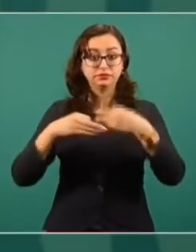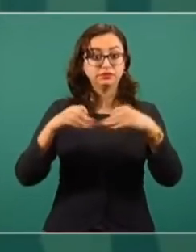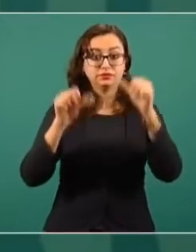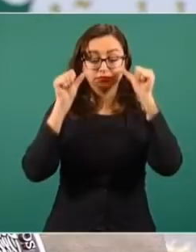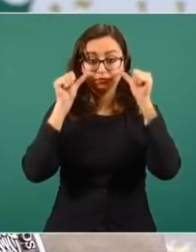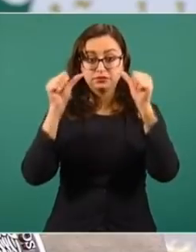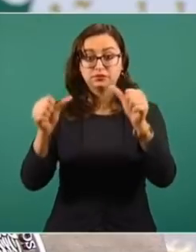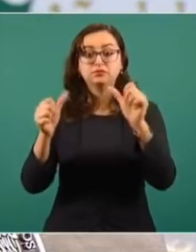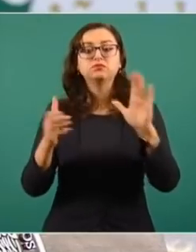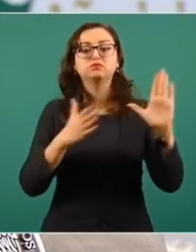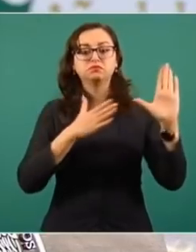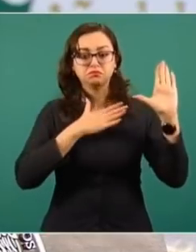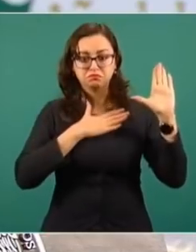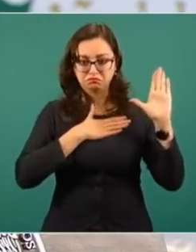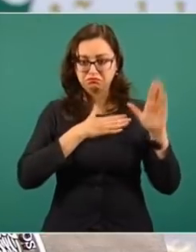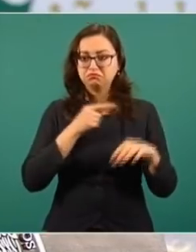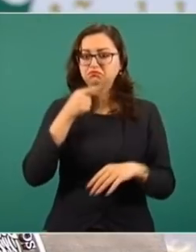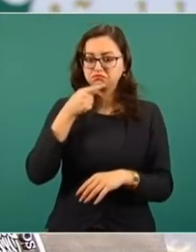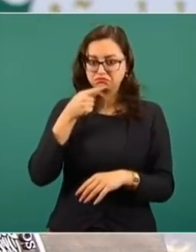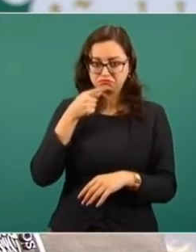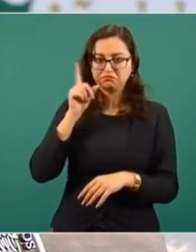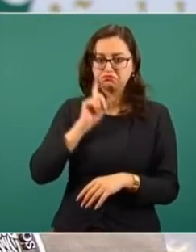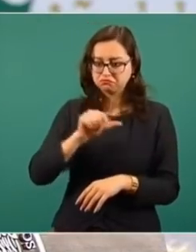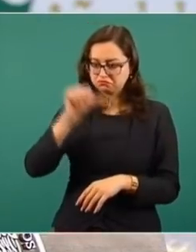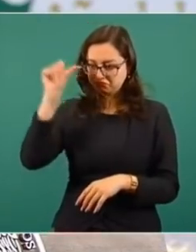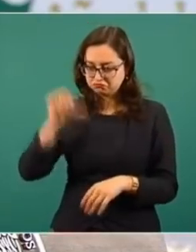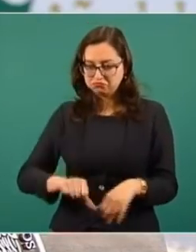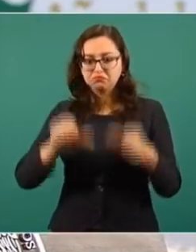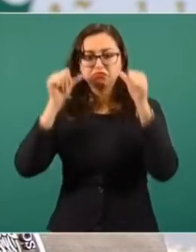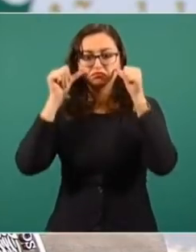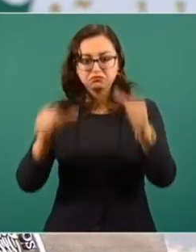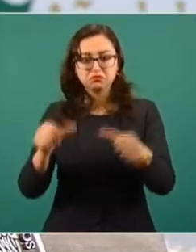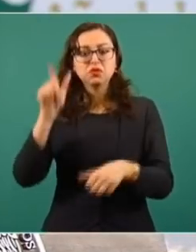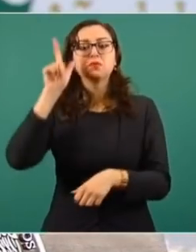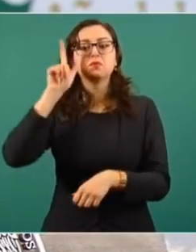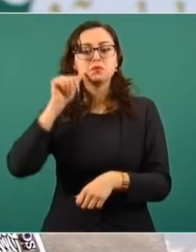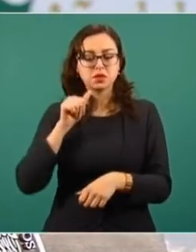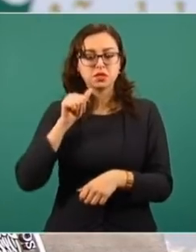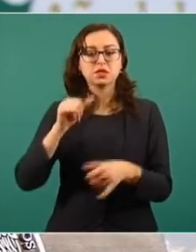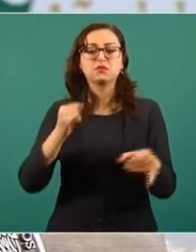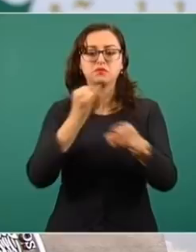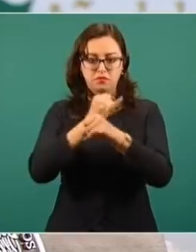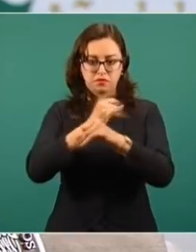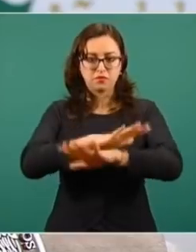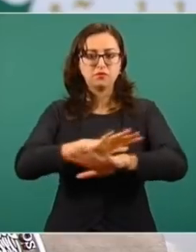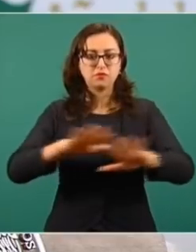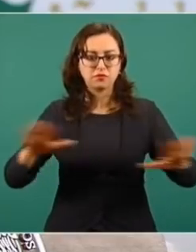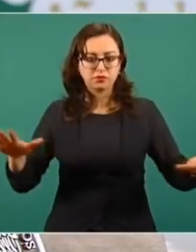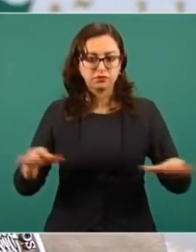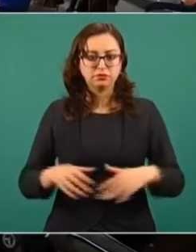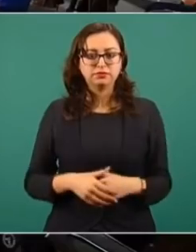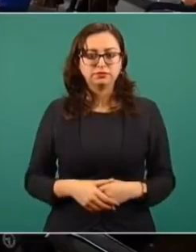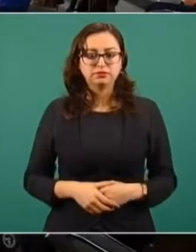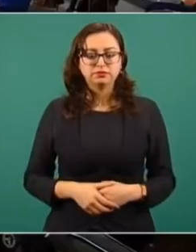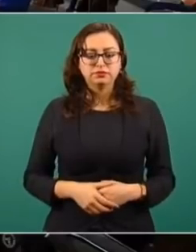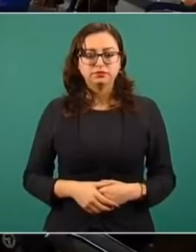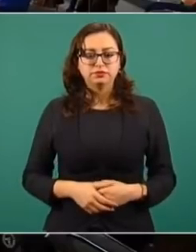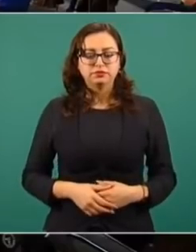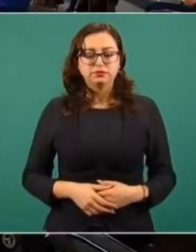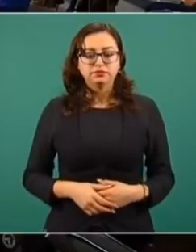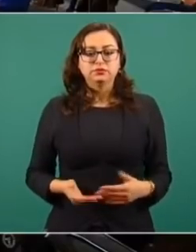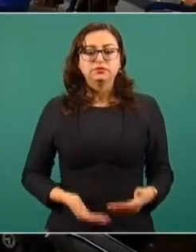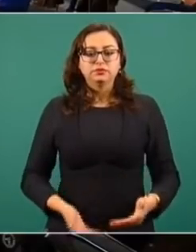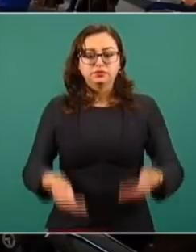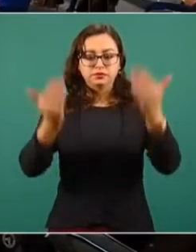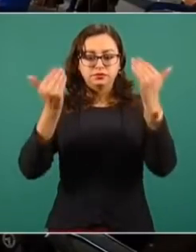El compromiso es que atendemos a la niña, hoy lo vemos y mañana informamos cómo vamos en este seguimiento. En